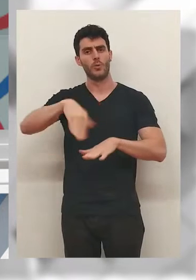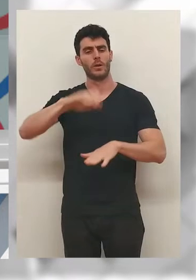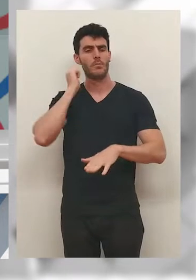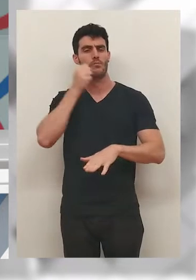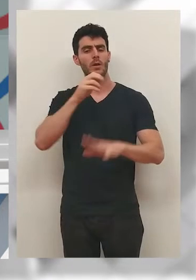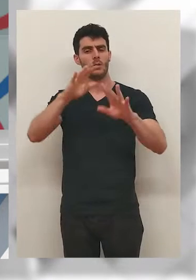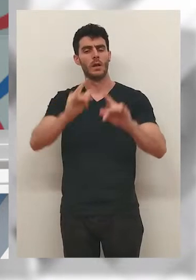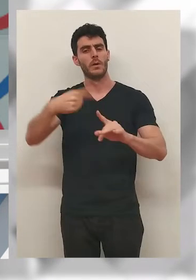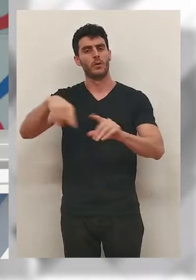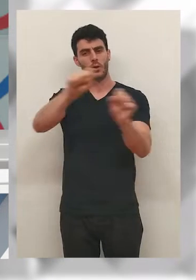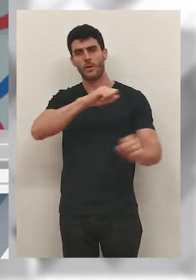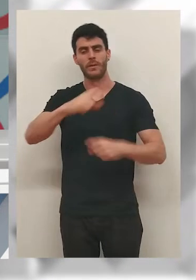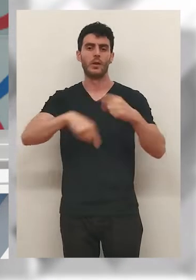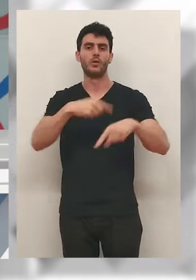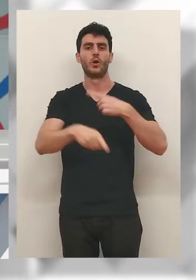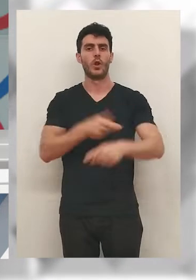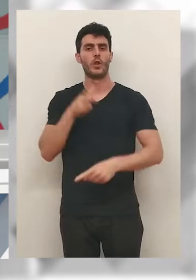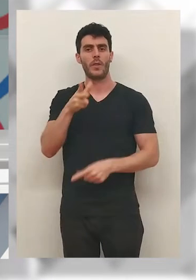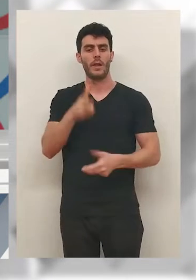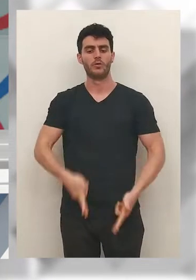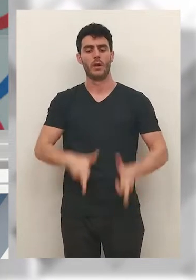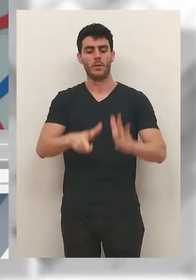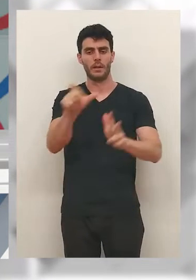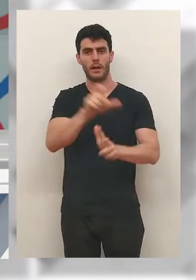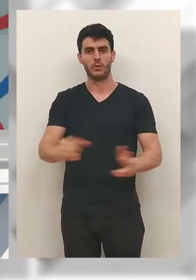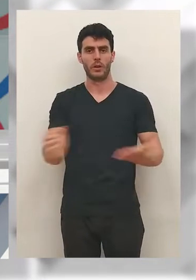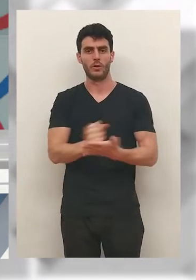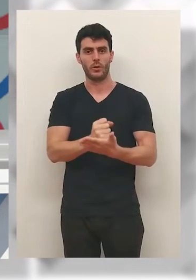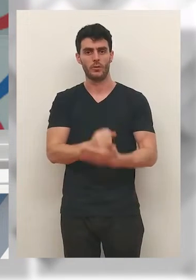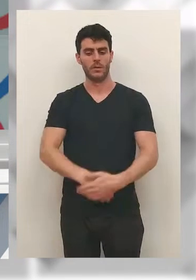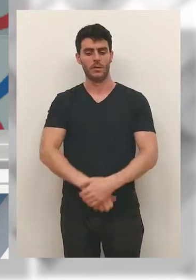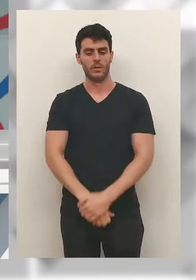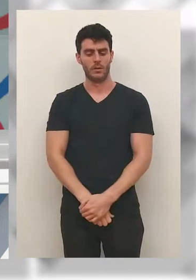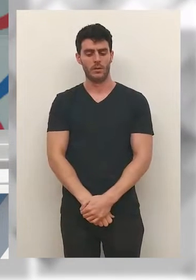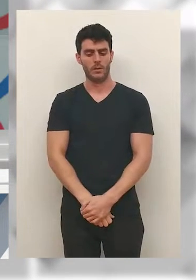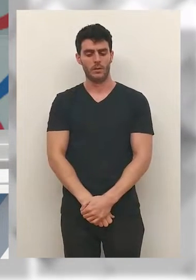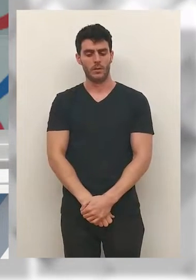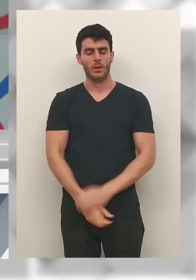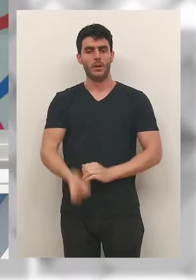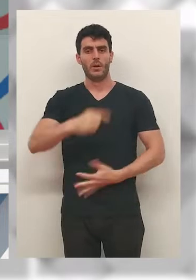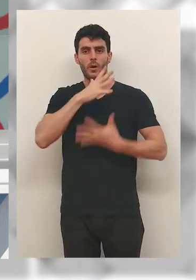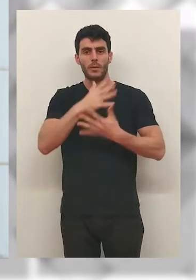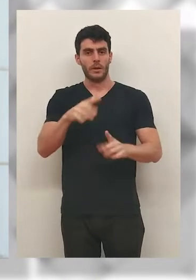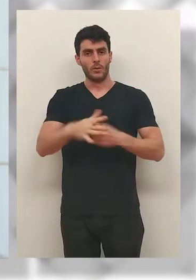abierta e inclusiva como la nuestra, pero en la que hay que seguir defendiendo cada día los derechos y libertades de todos.